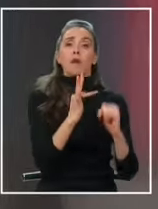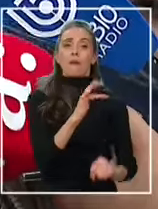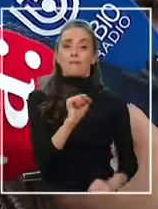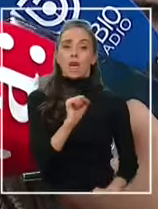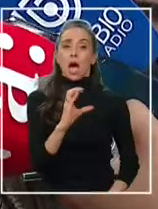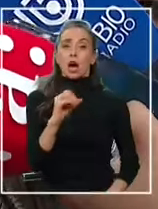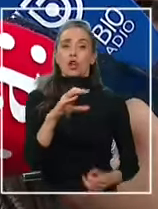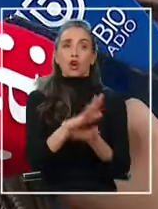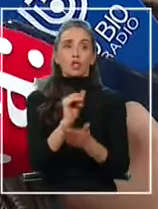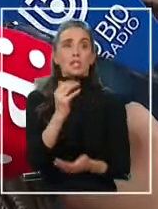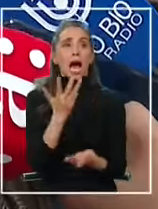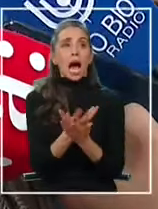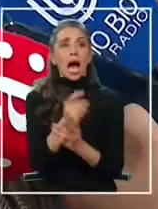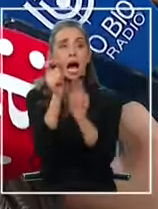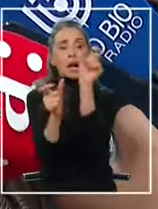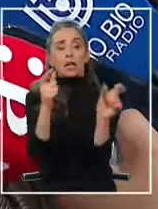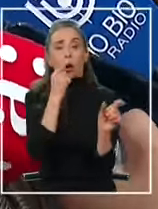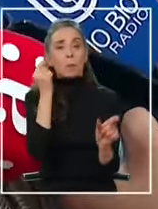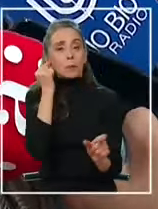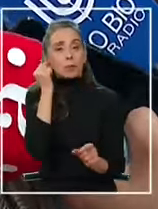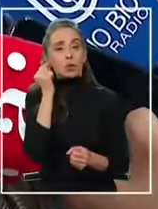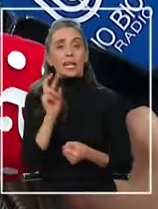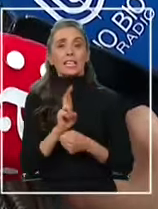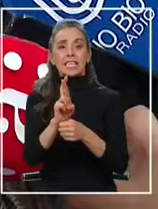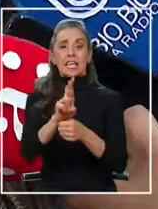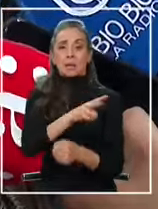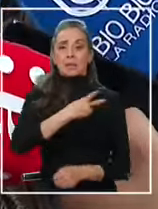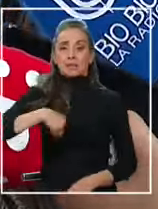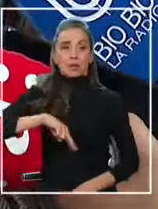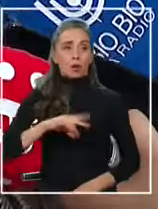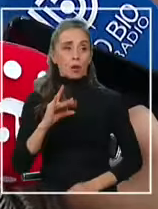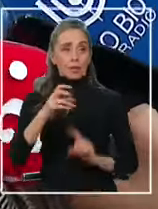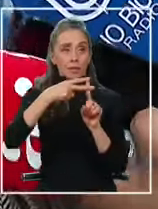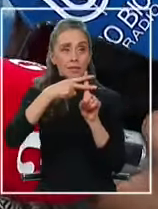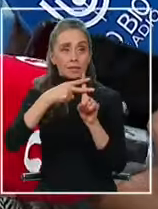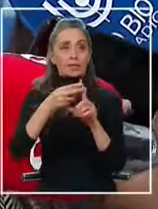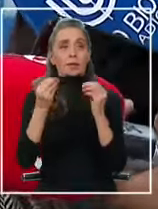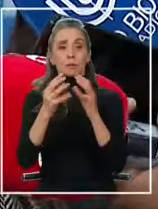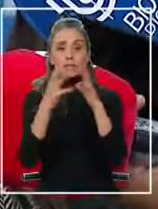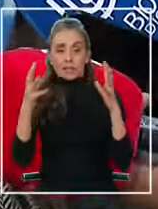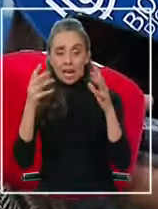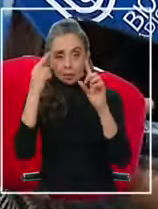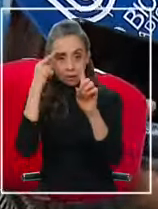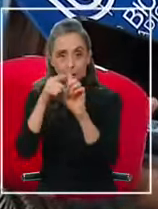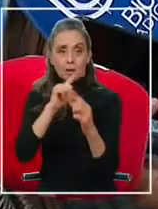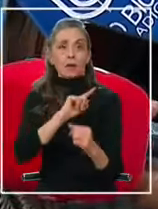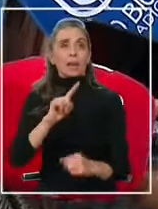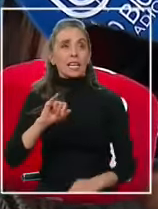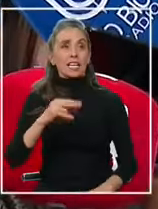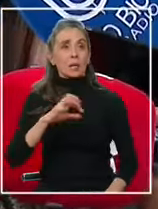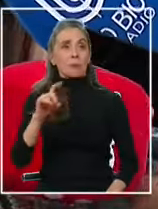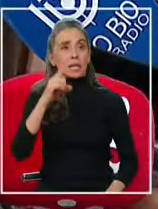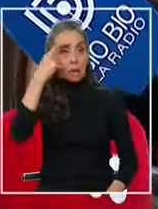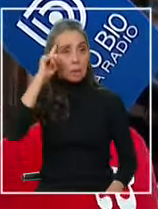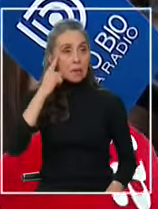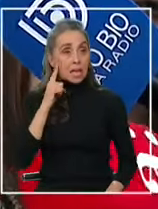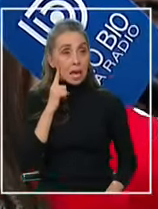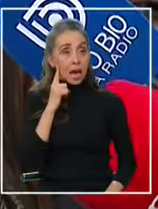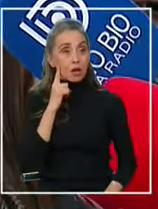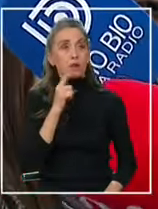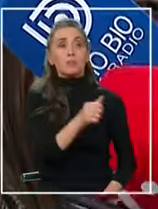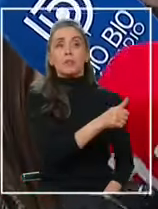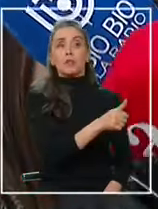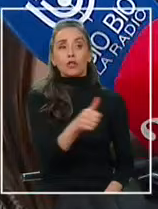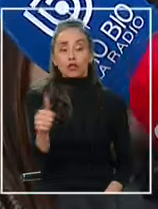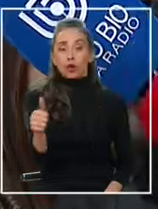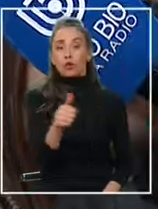Concha. Hay hombres y mujeres que nos representaron, que fueron grandes fuerzas como Jimena y Amina en Peñalolén. A